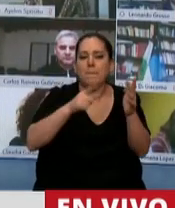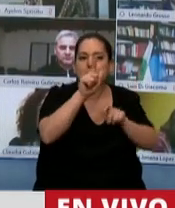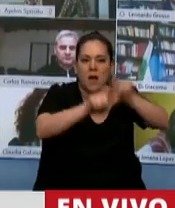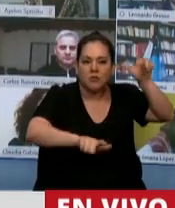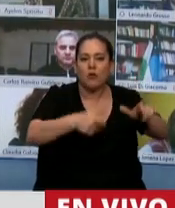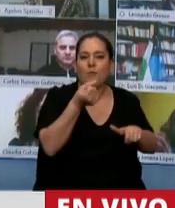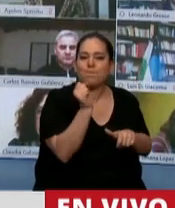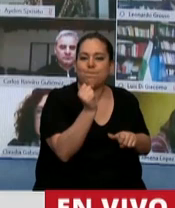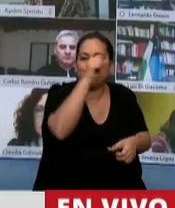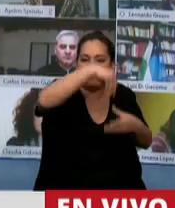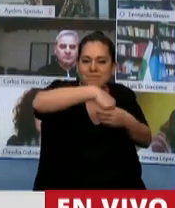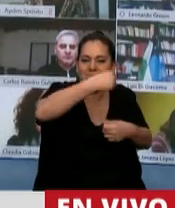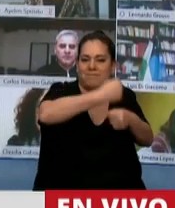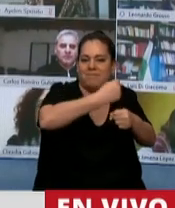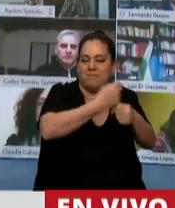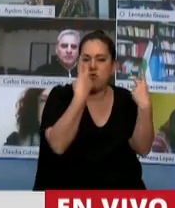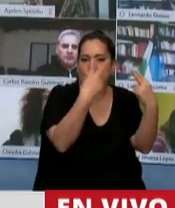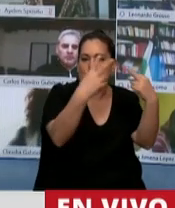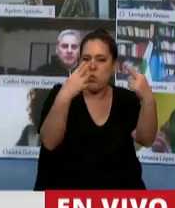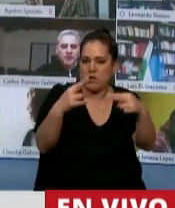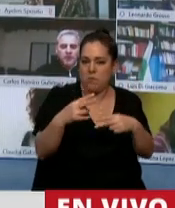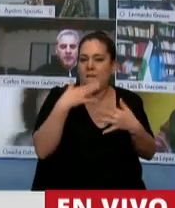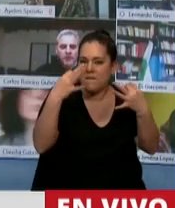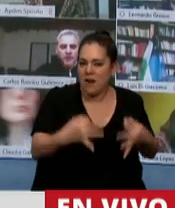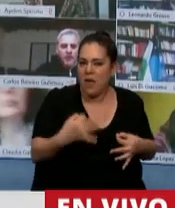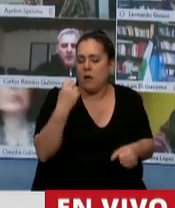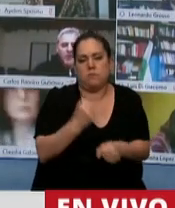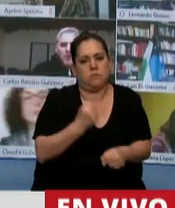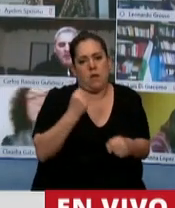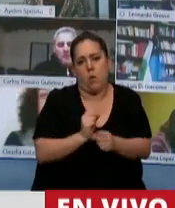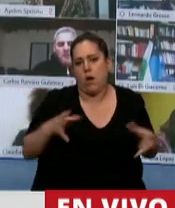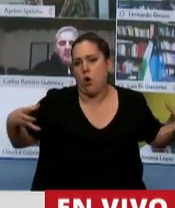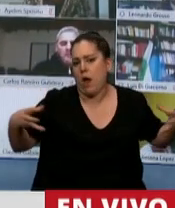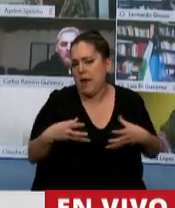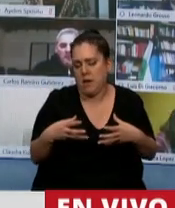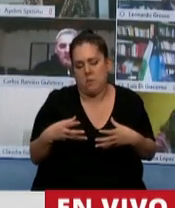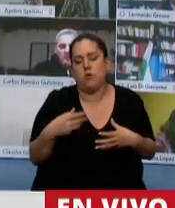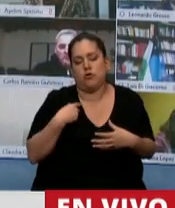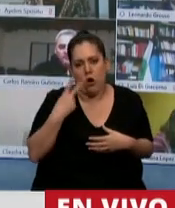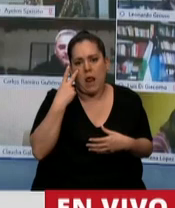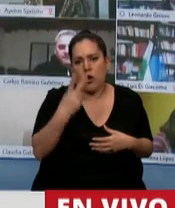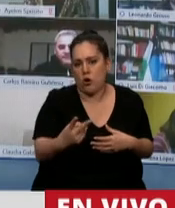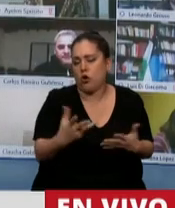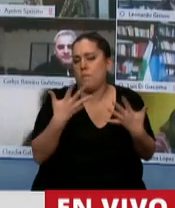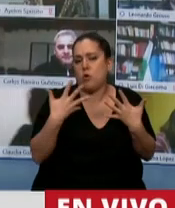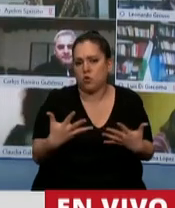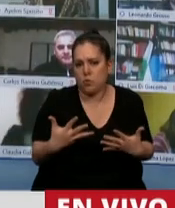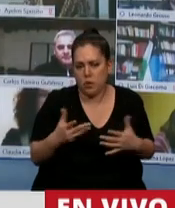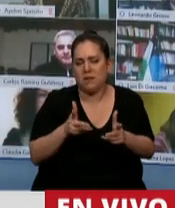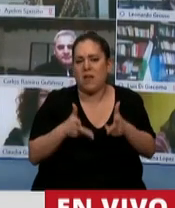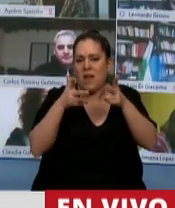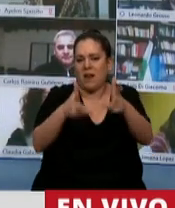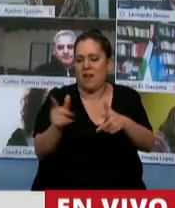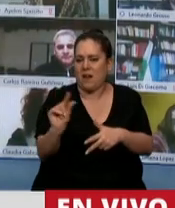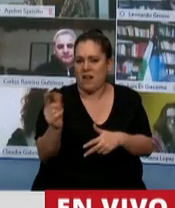del sector del turismo. Realmente se ha hecho un gran trabajo de equipo que resalto y que, por supuesto, como dijo recién una